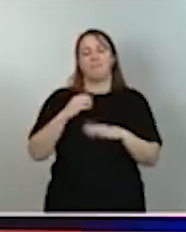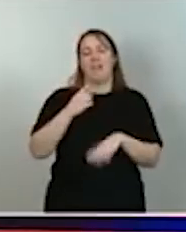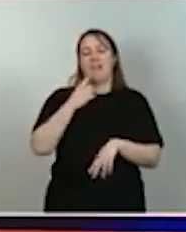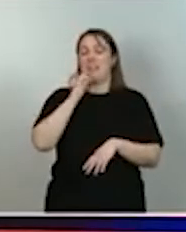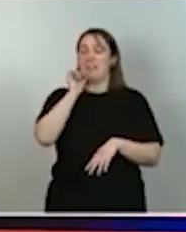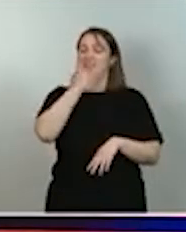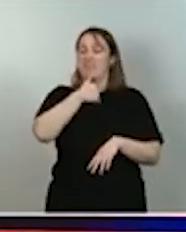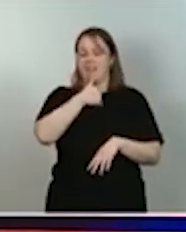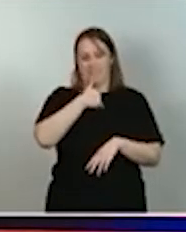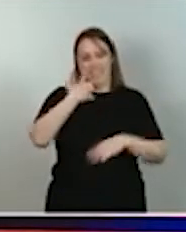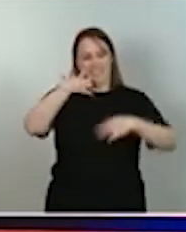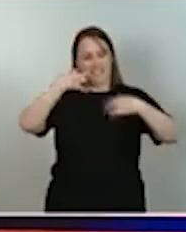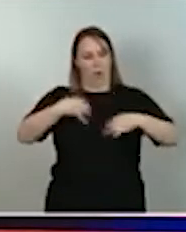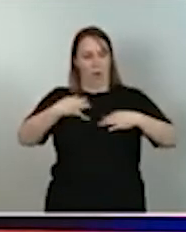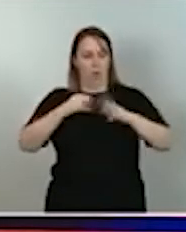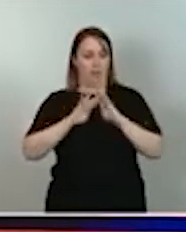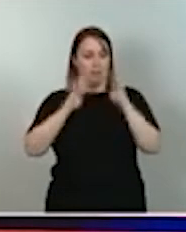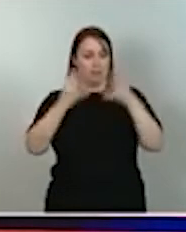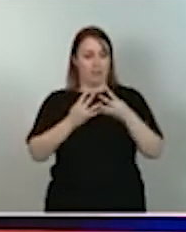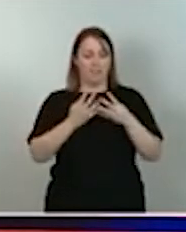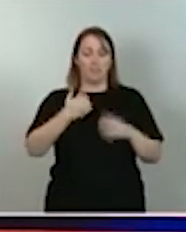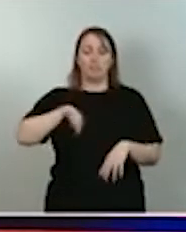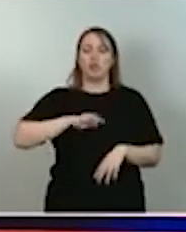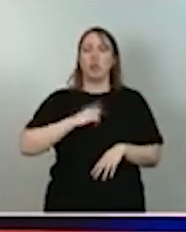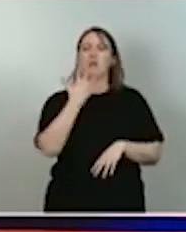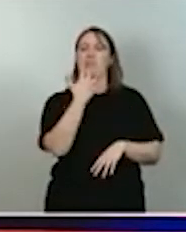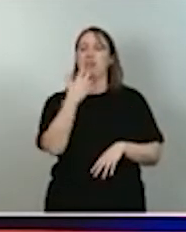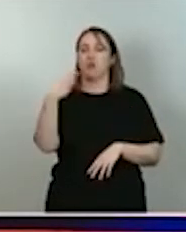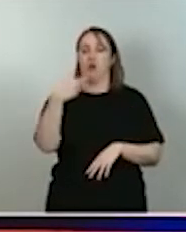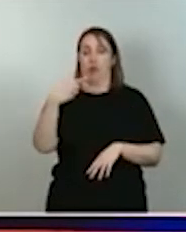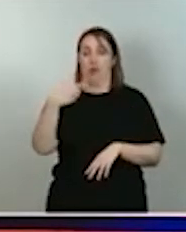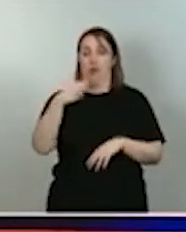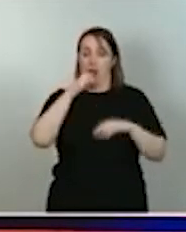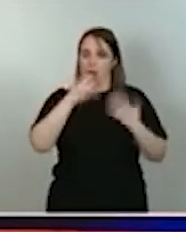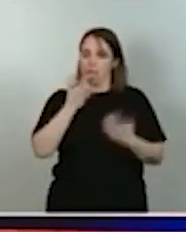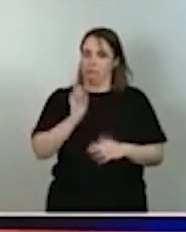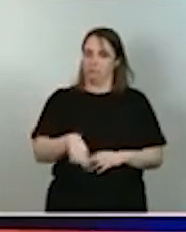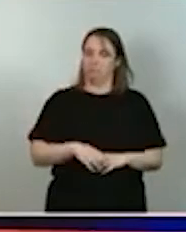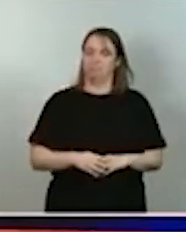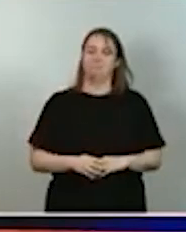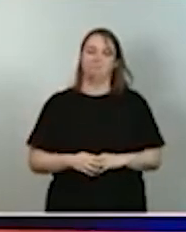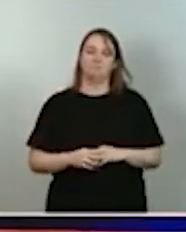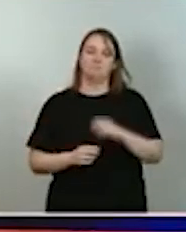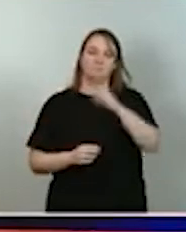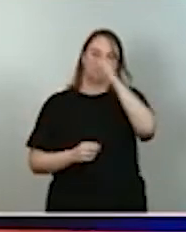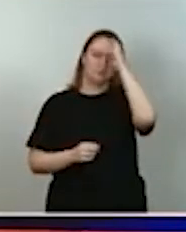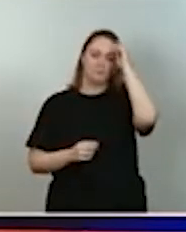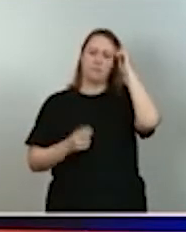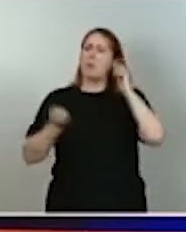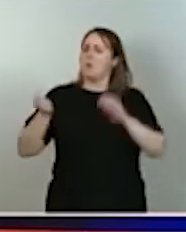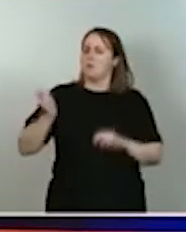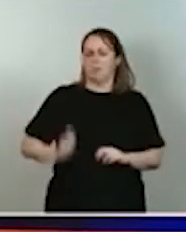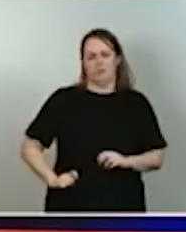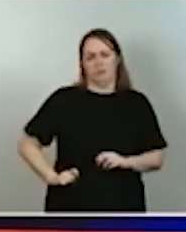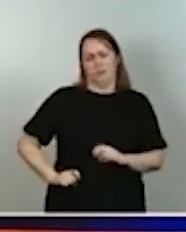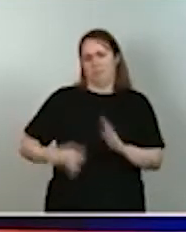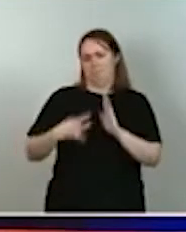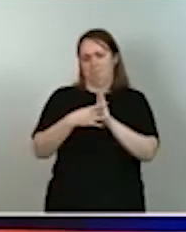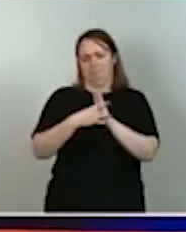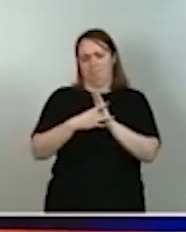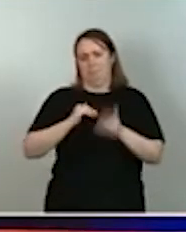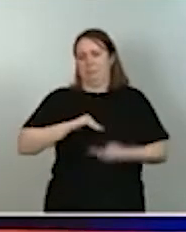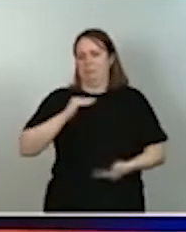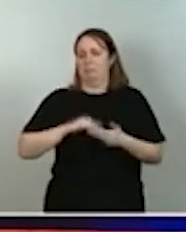despliegue de la tecnología 5G en Europa. Contamos con excelentes profesionales, con talento creativo, una industria de la